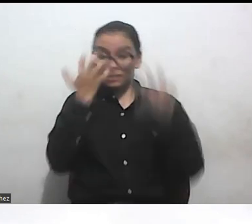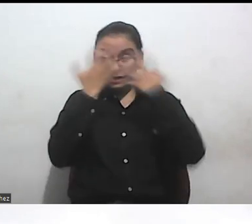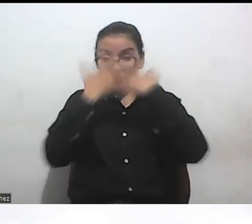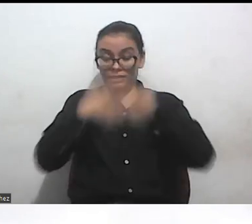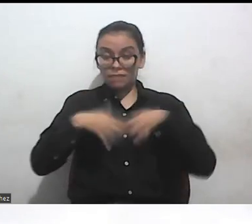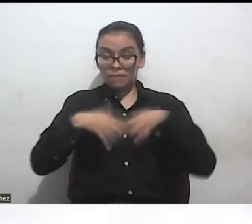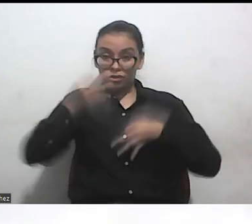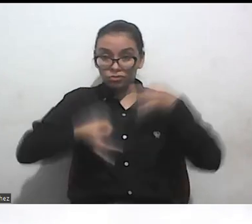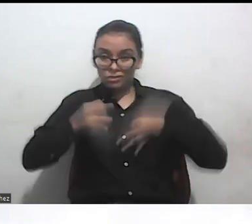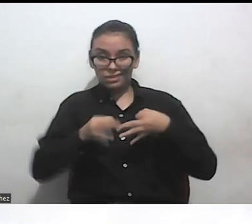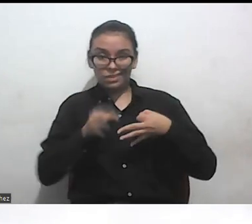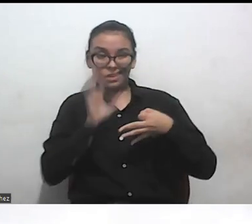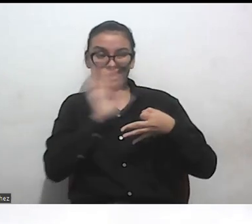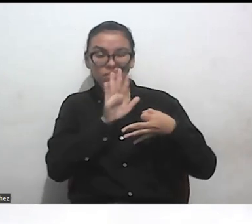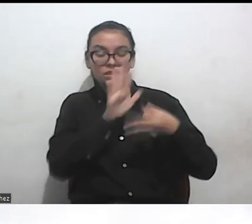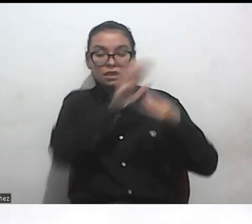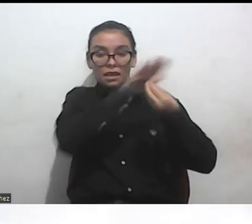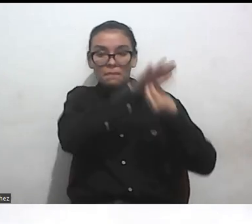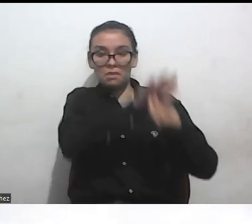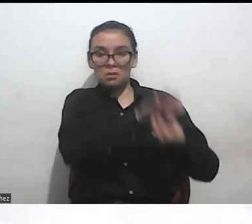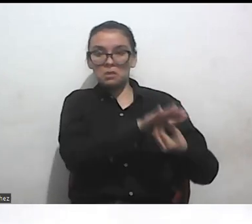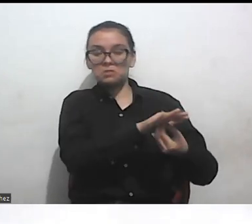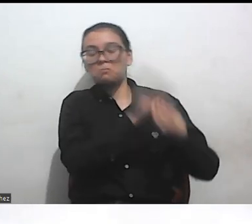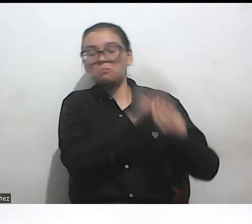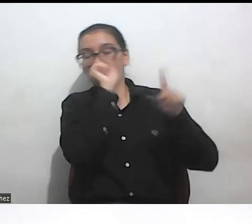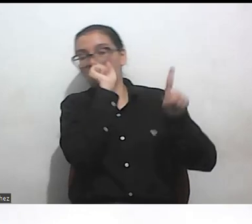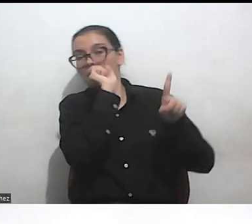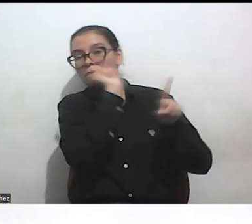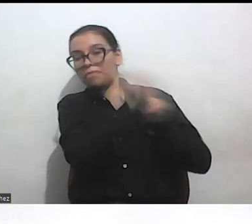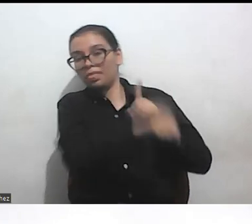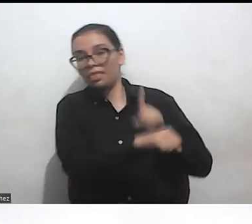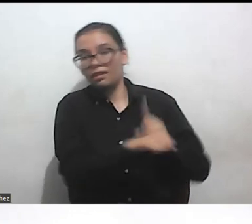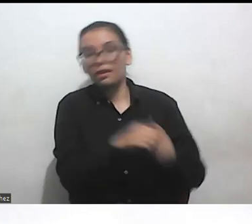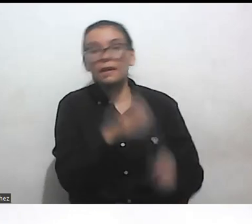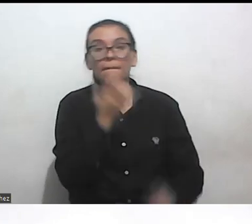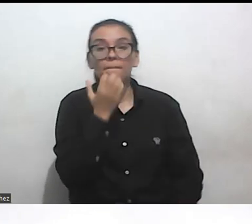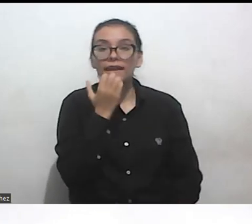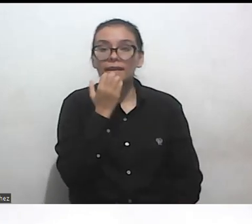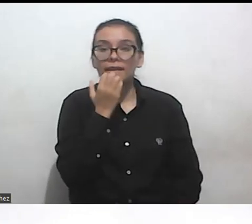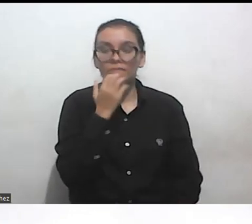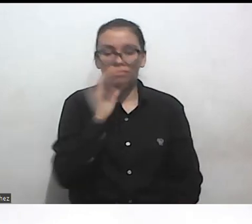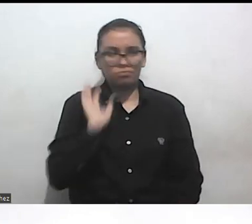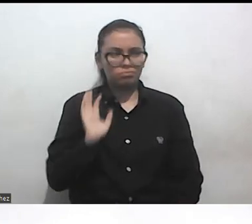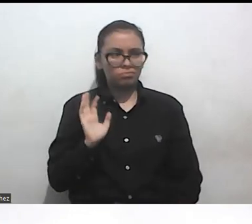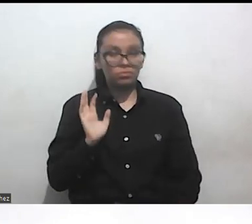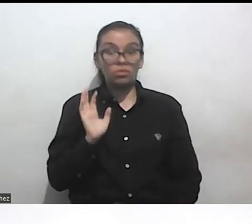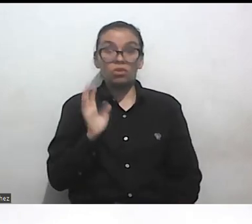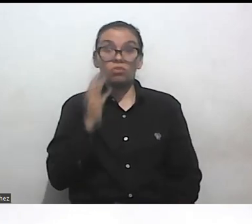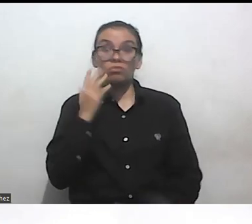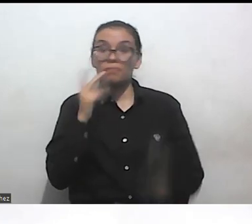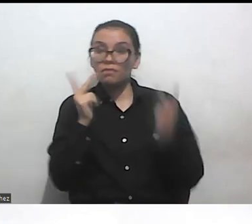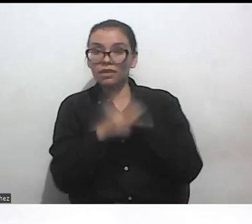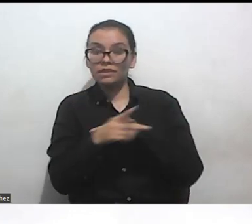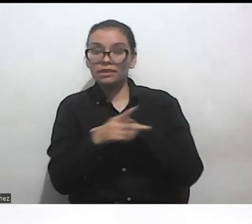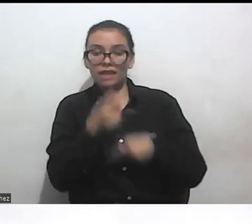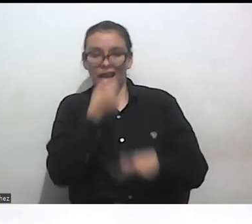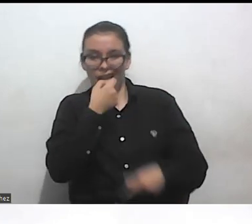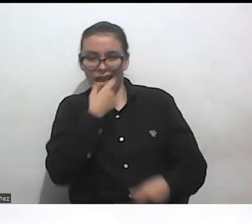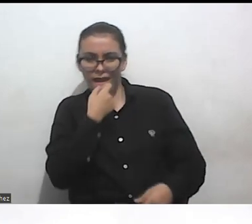invisibiliza. Entonces, por ejemplo, violencia como sobremedicación o la violencia como la